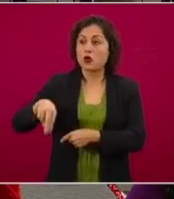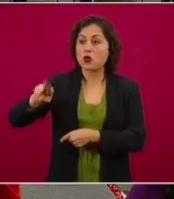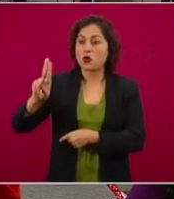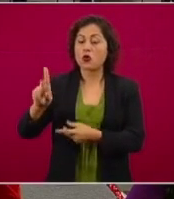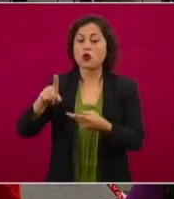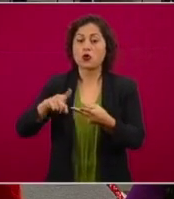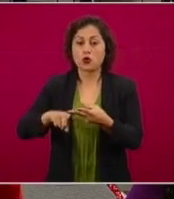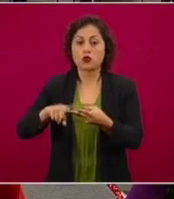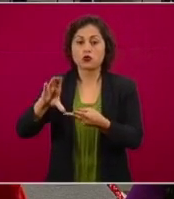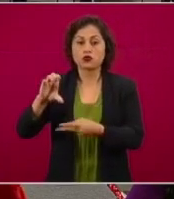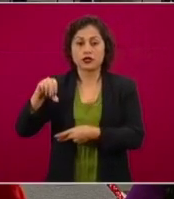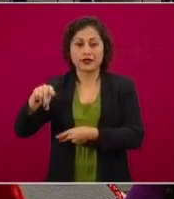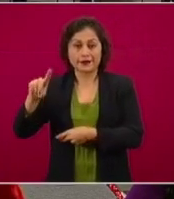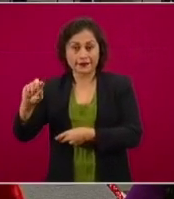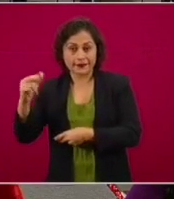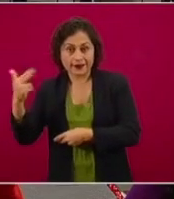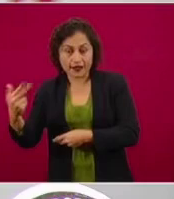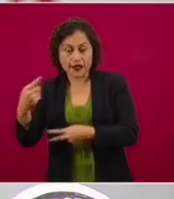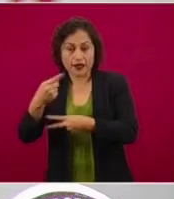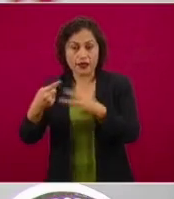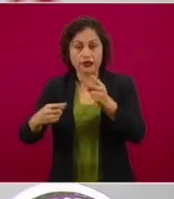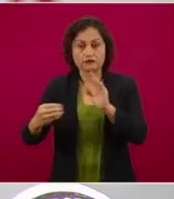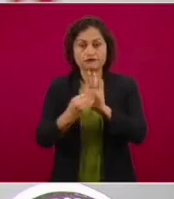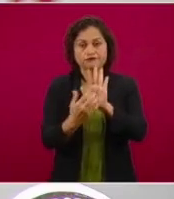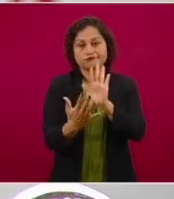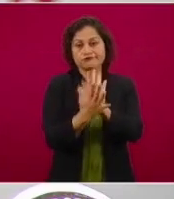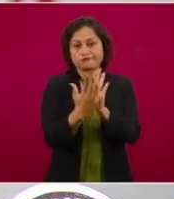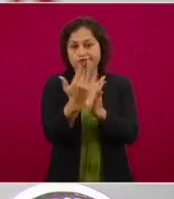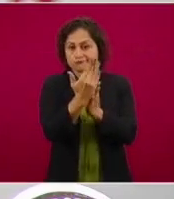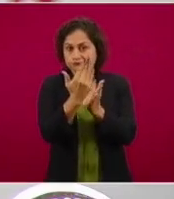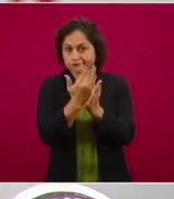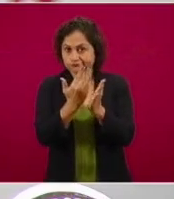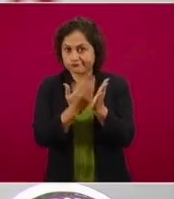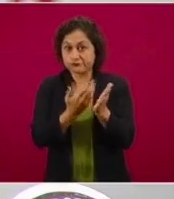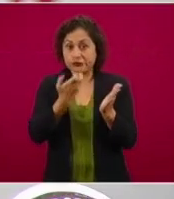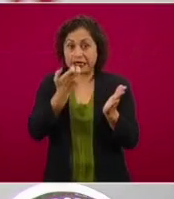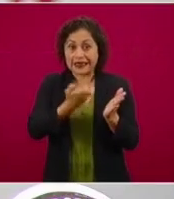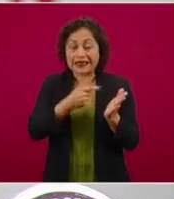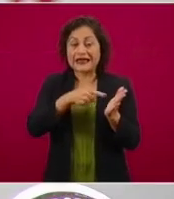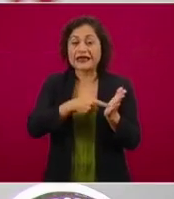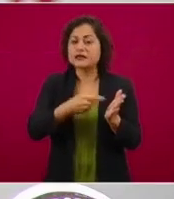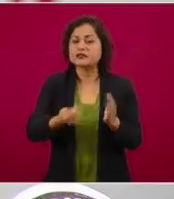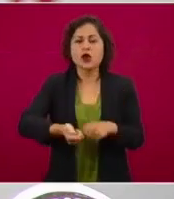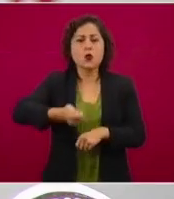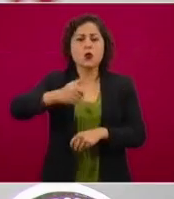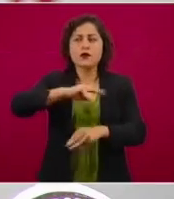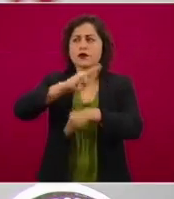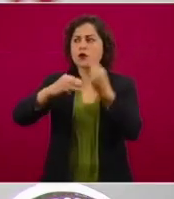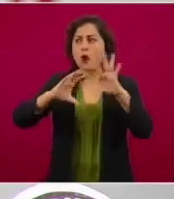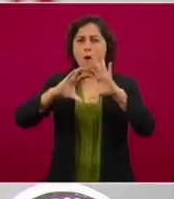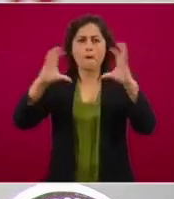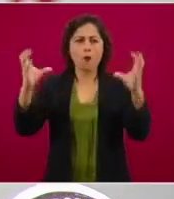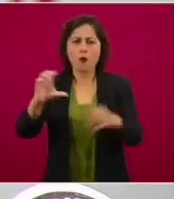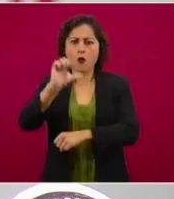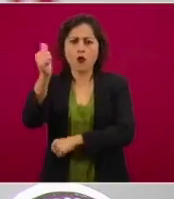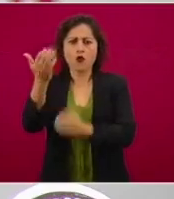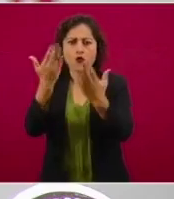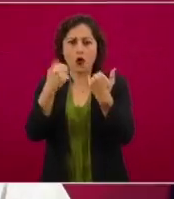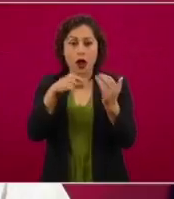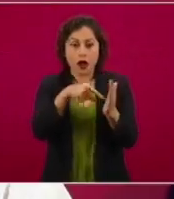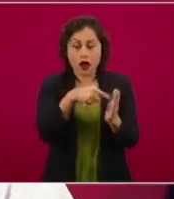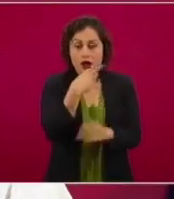Derechos Humanos, en el protocolo, es el único protocolo en el mundo que destaca, insisto, que toda desaparición de mujer,